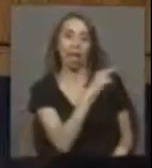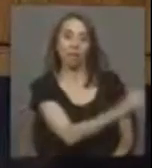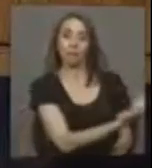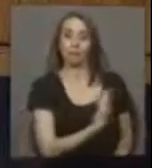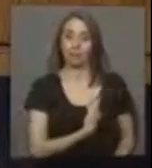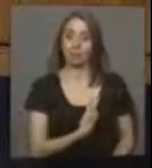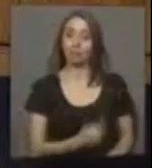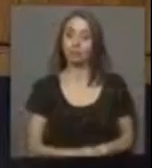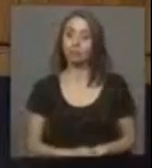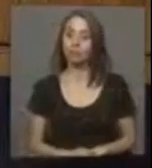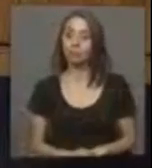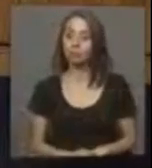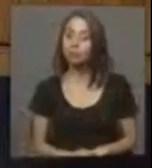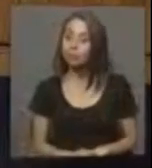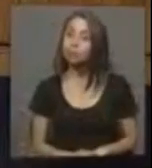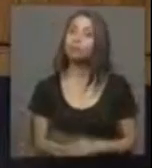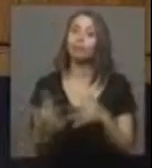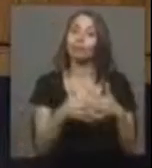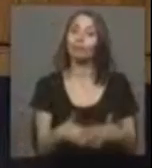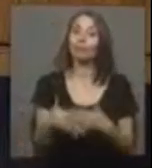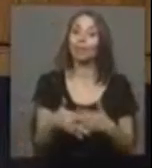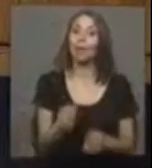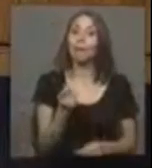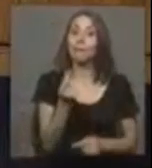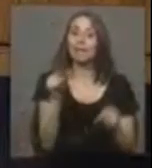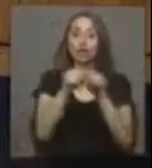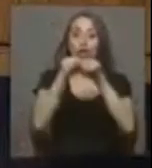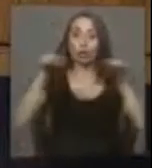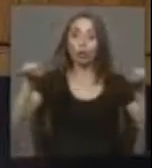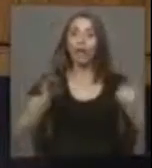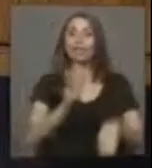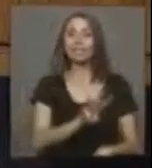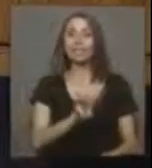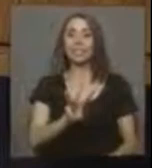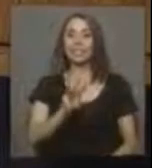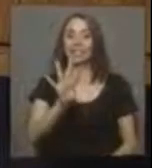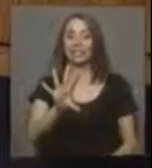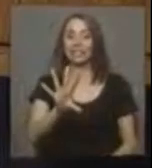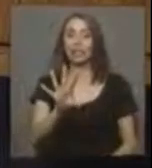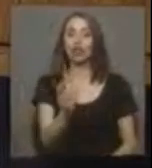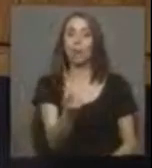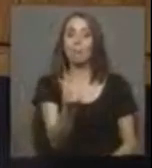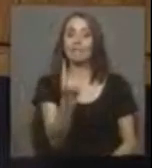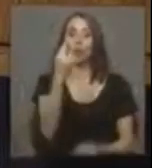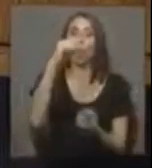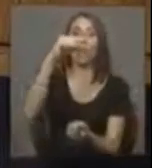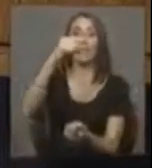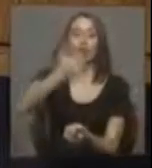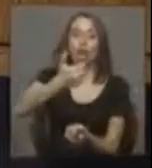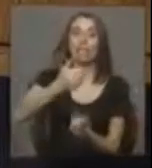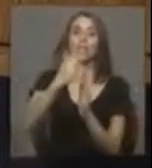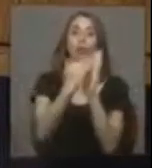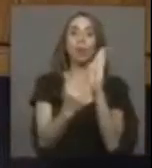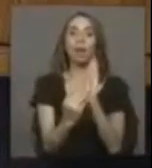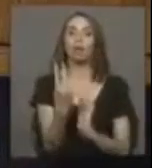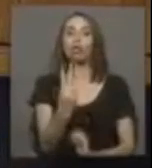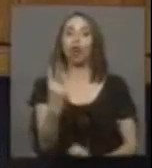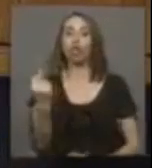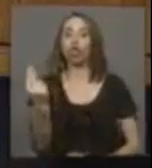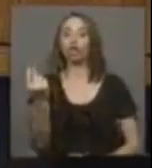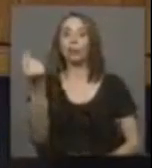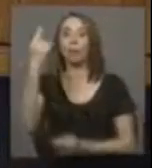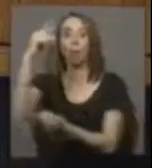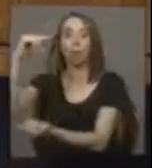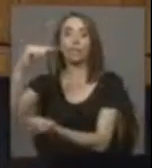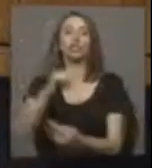cedido. En Estados Unidos, el precio estandarizado de 335 pesos en litro. En Nueva Zelanda, 212. Y en